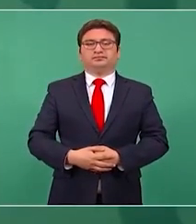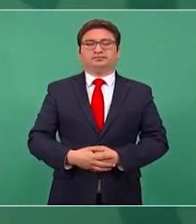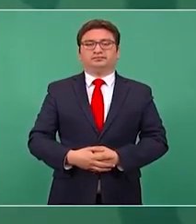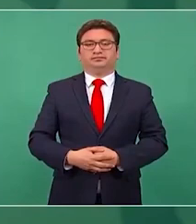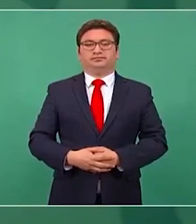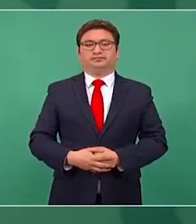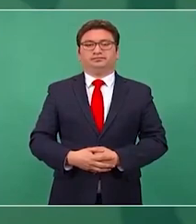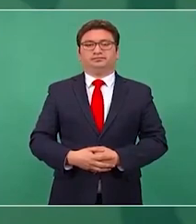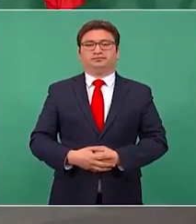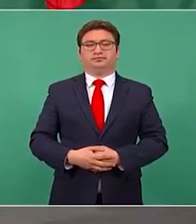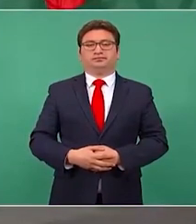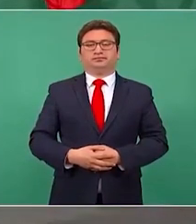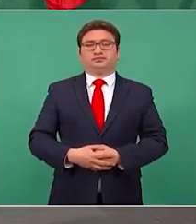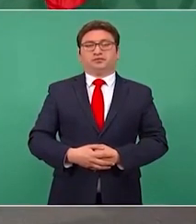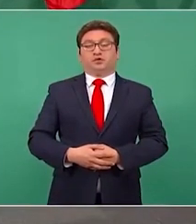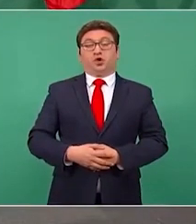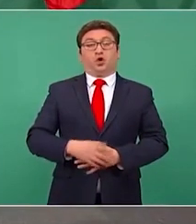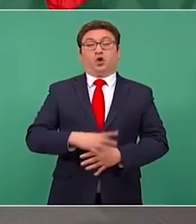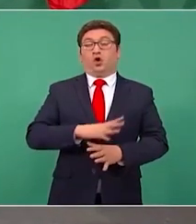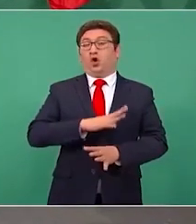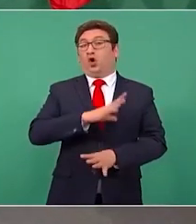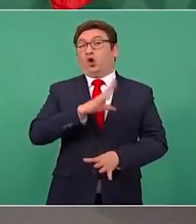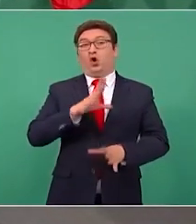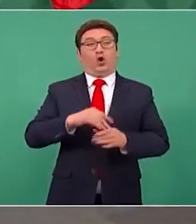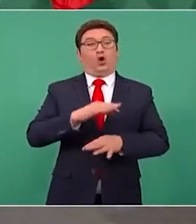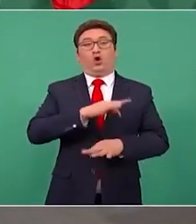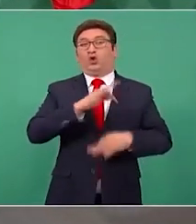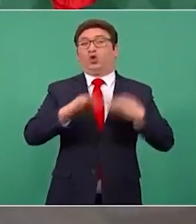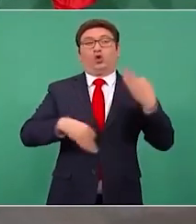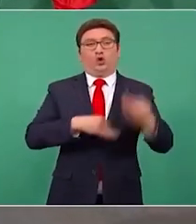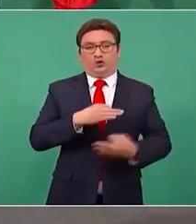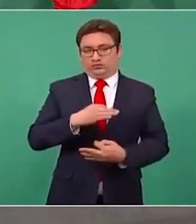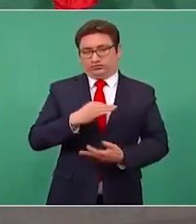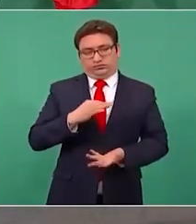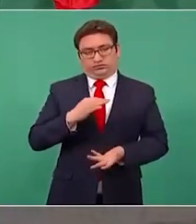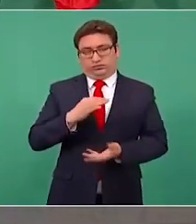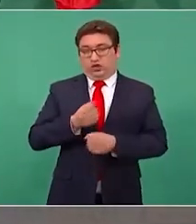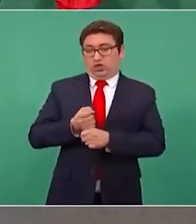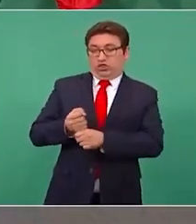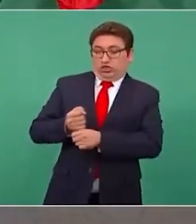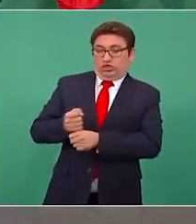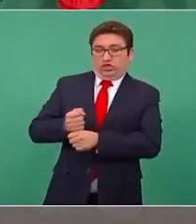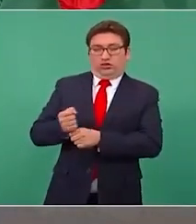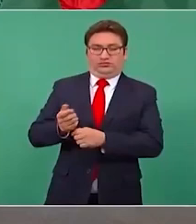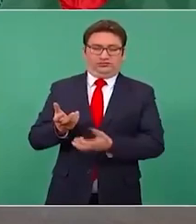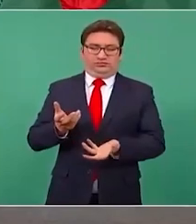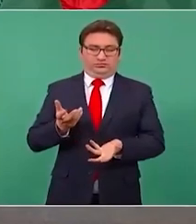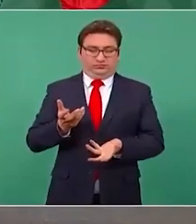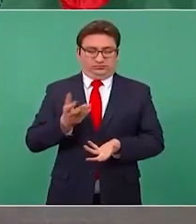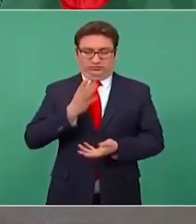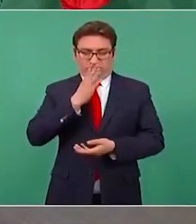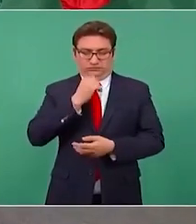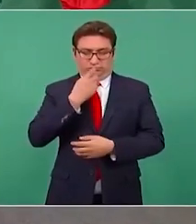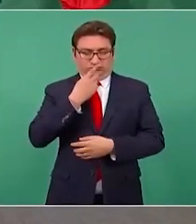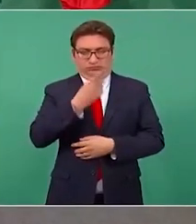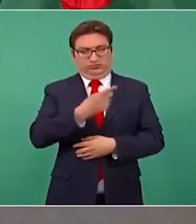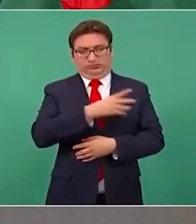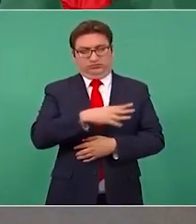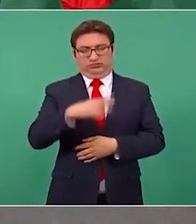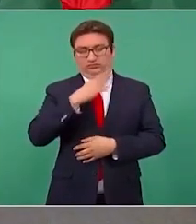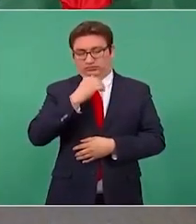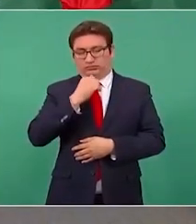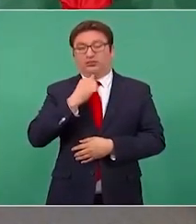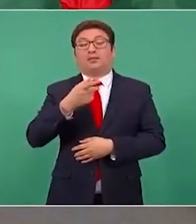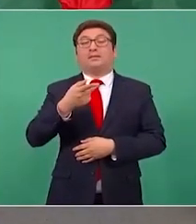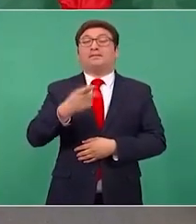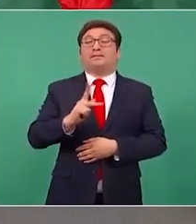No se puede generalizar que en todos los casos hubo tortura y que por eso están detenidos.